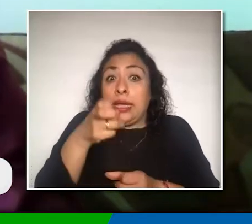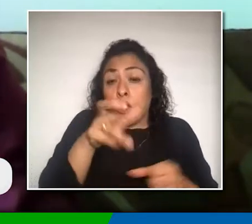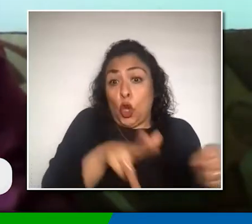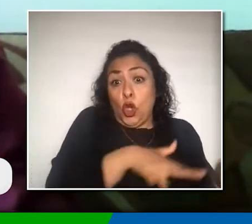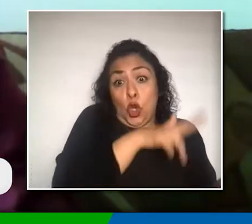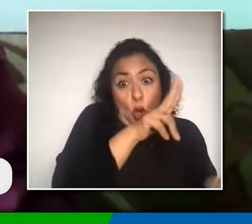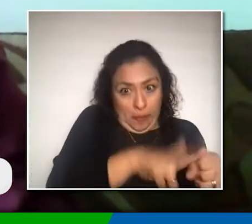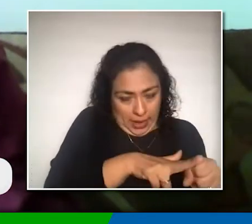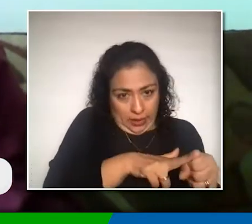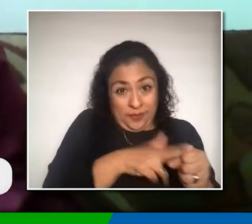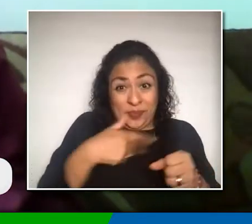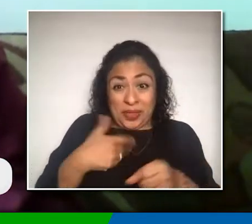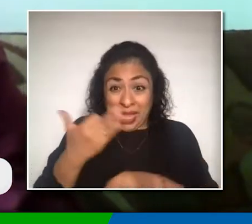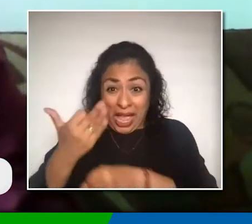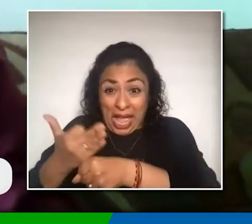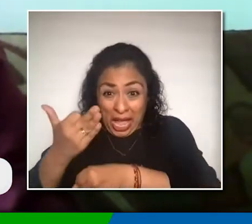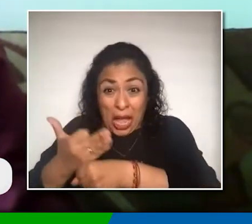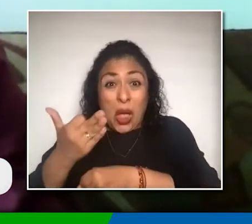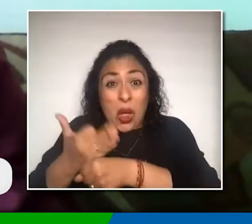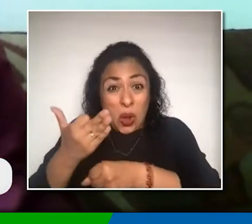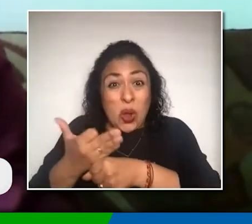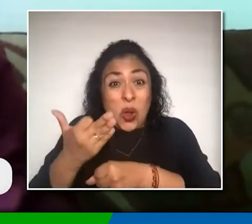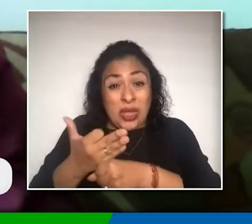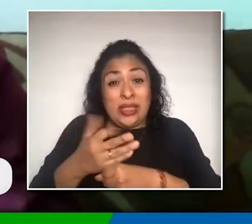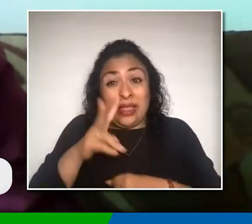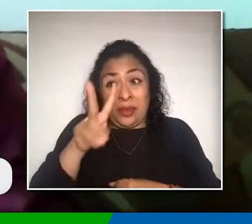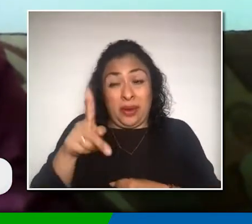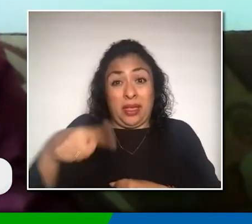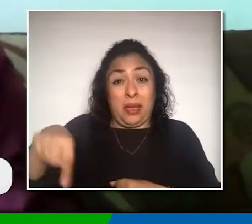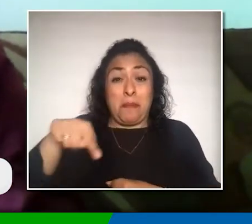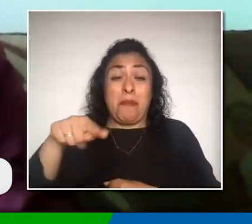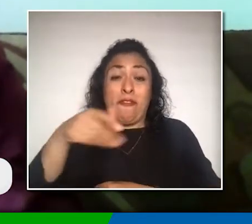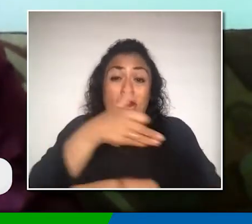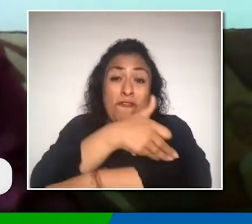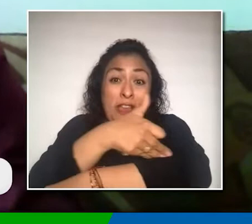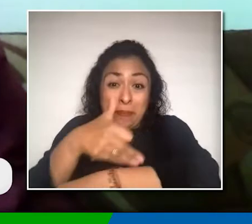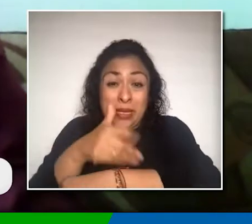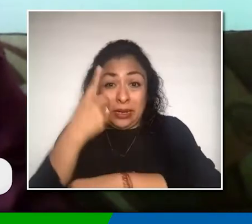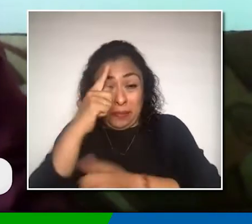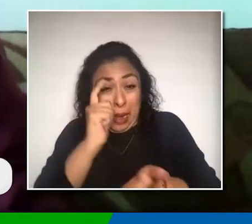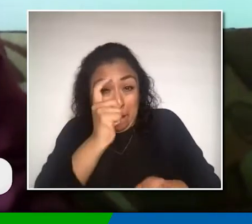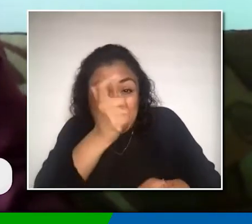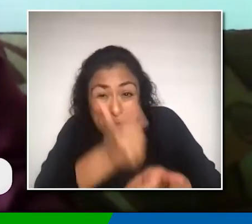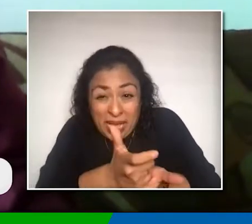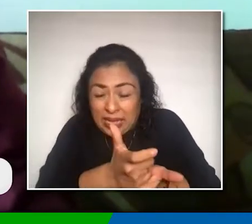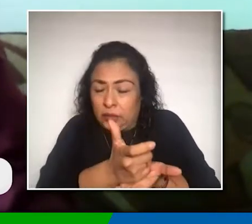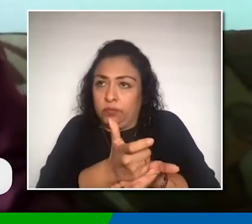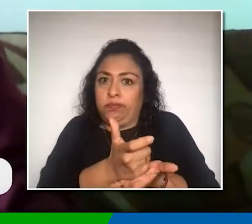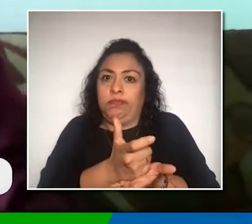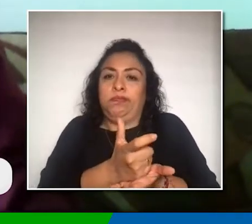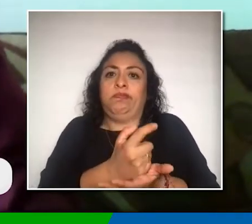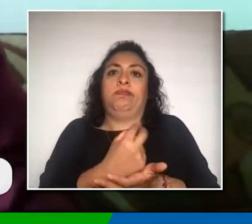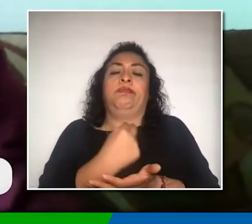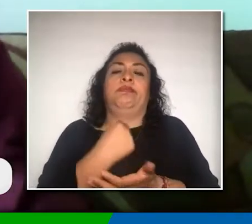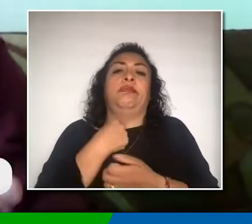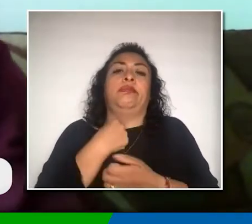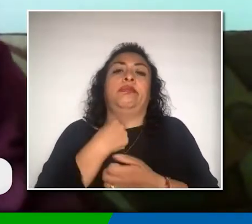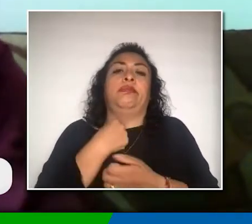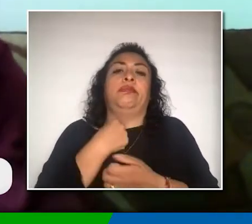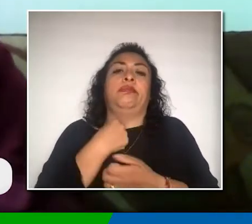Ahorita, precisamente también la capacidad que tienen de cubrir esa pequeña cuota todavía se les ha dificultado más,